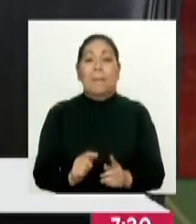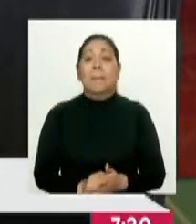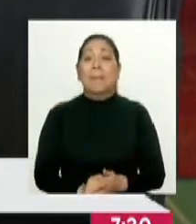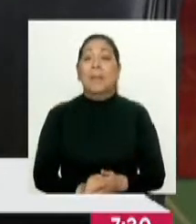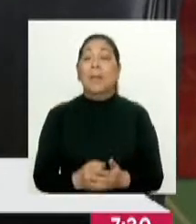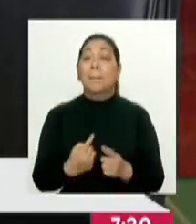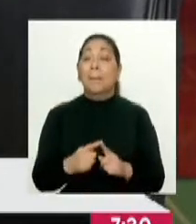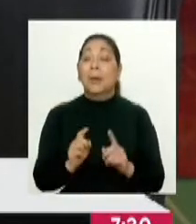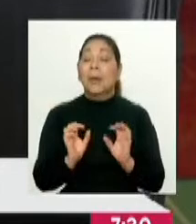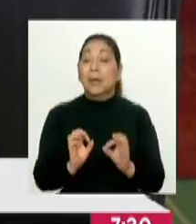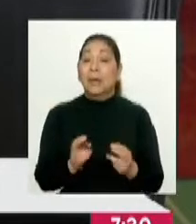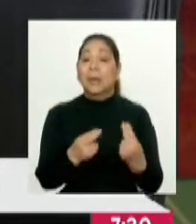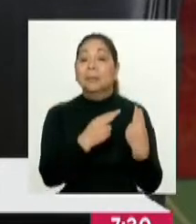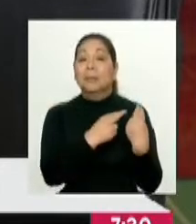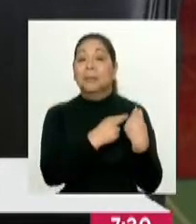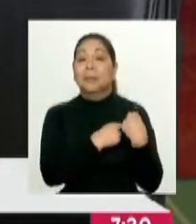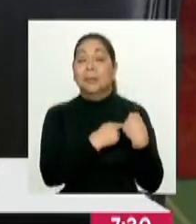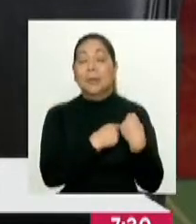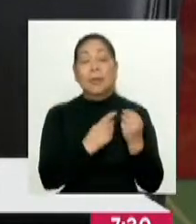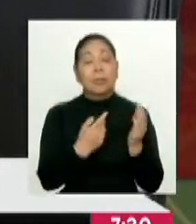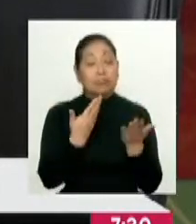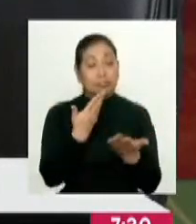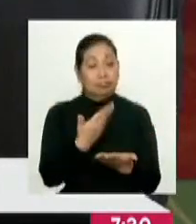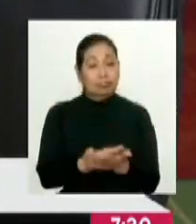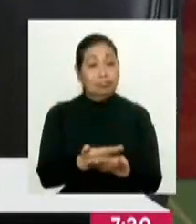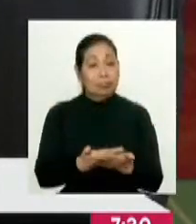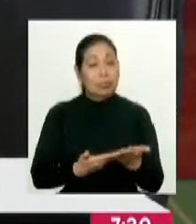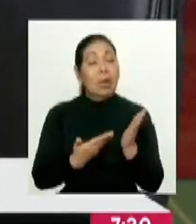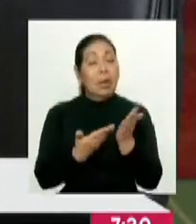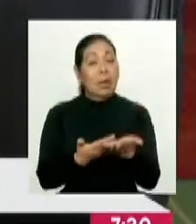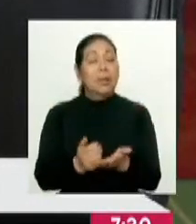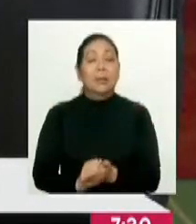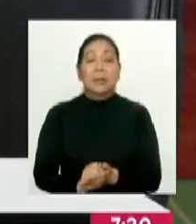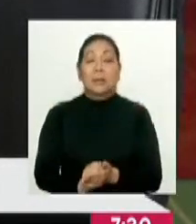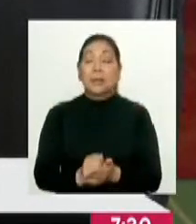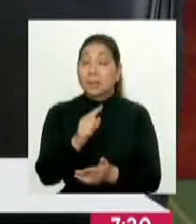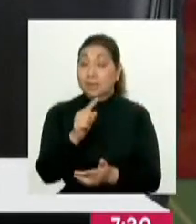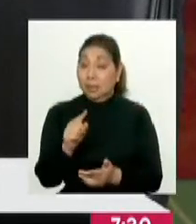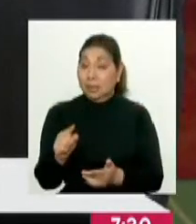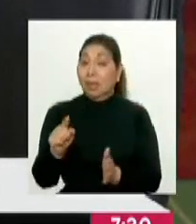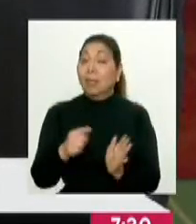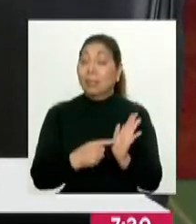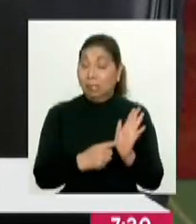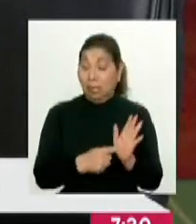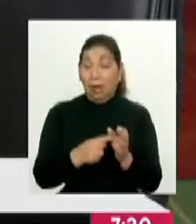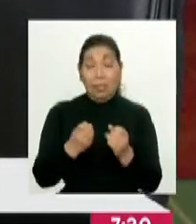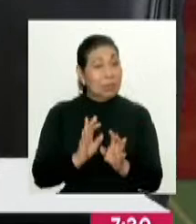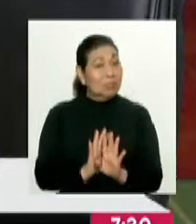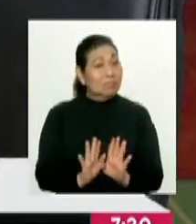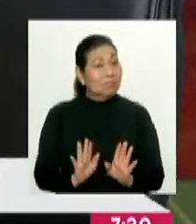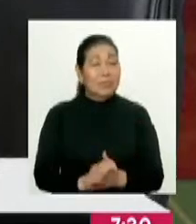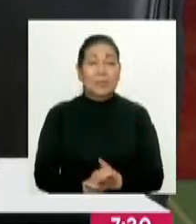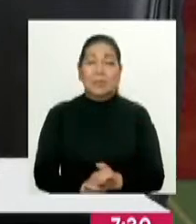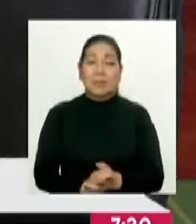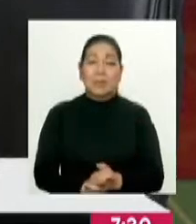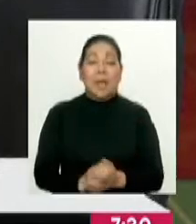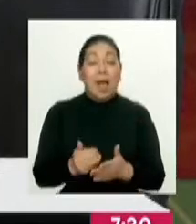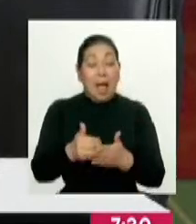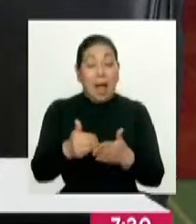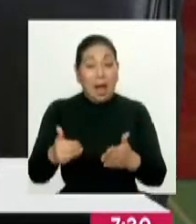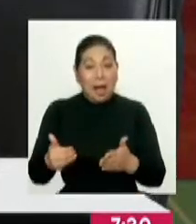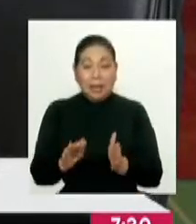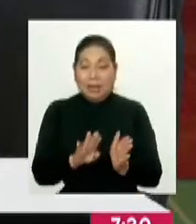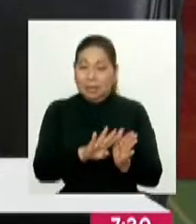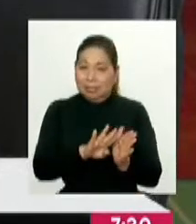Aun así, tienen la obligación de presentar el informe. ¿Los tachados también tienen que presentar el informe? No. Bueno, los tachados son previos a la